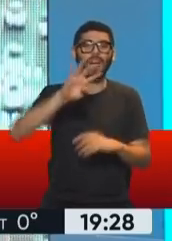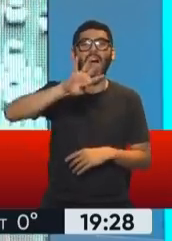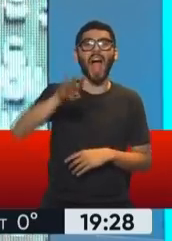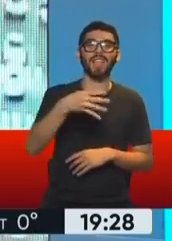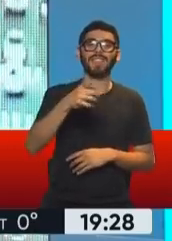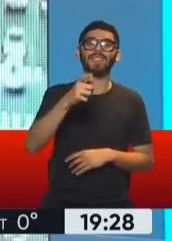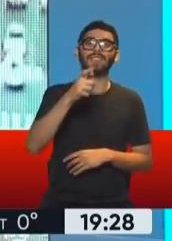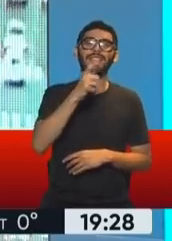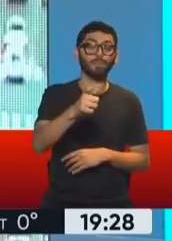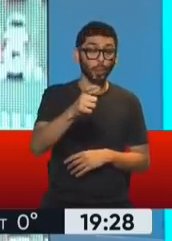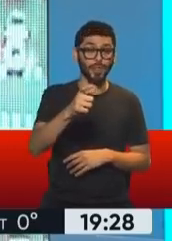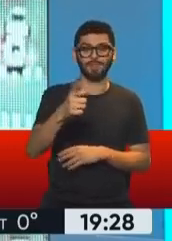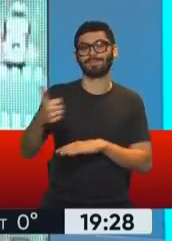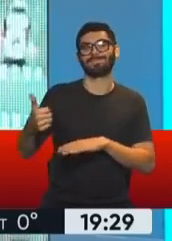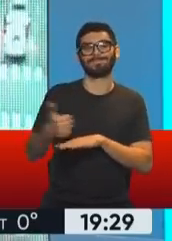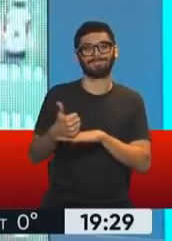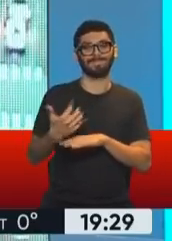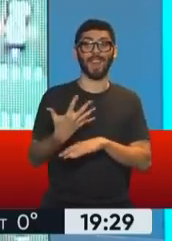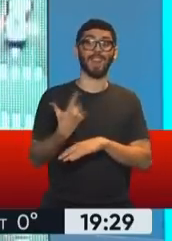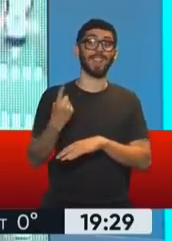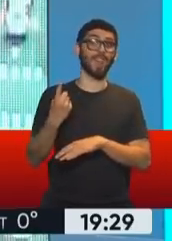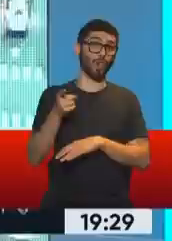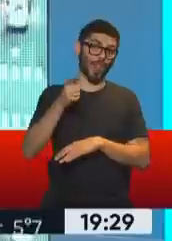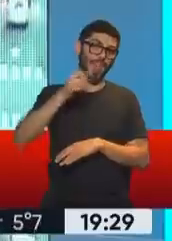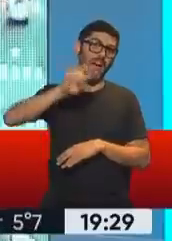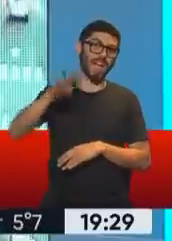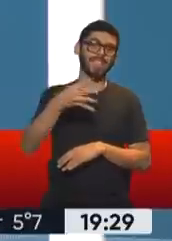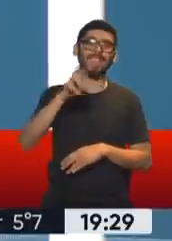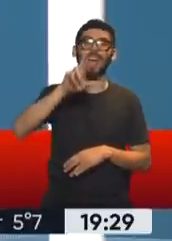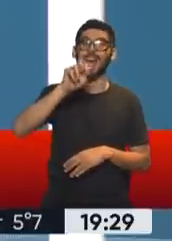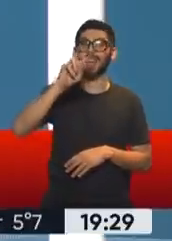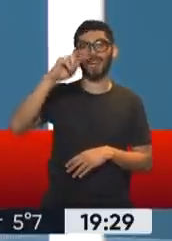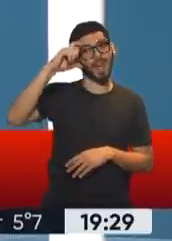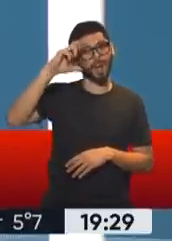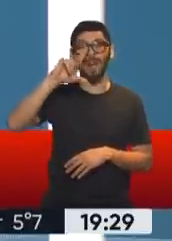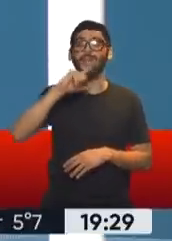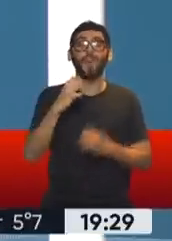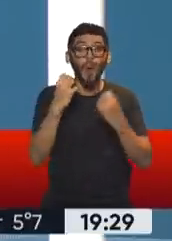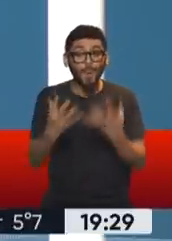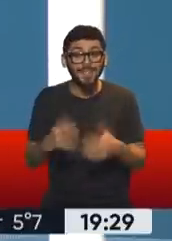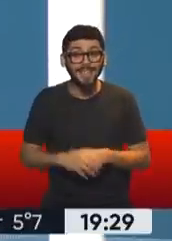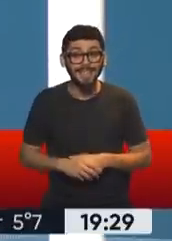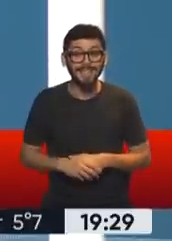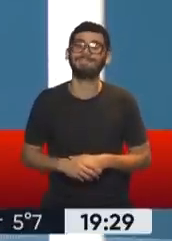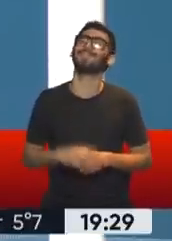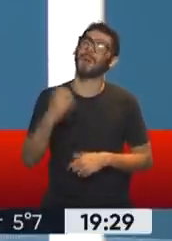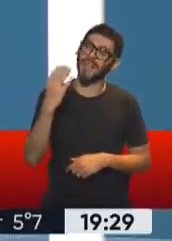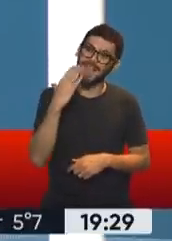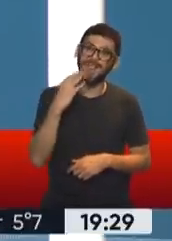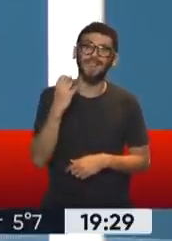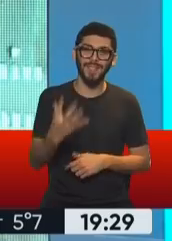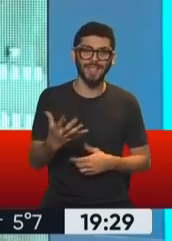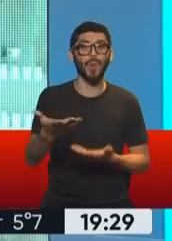Responde y aquí con nosotros está la directora ejecutiva del ANSES, María Fernanda Roberta. María Fernanda, ¿cómo va? Buenas tardes. Buenas tardes, ¿cómo